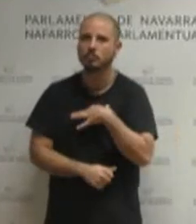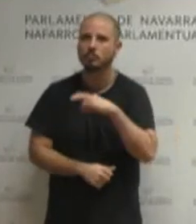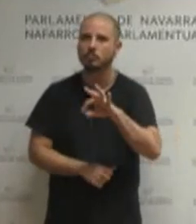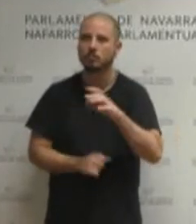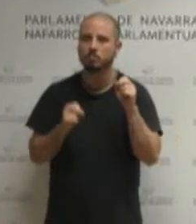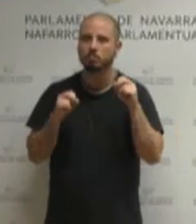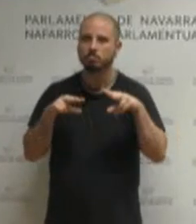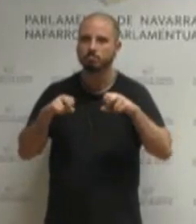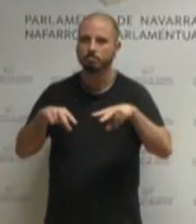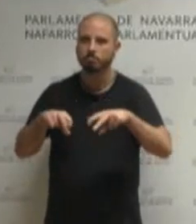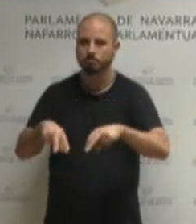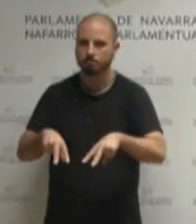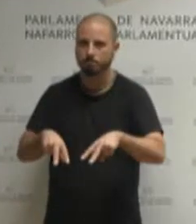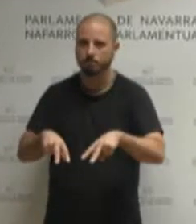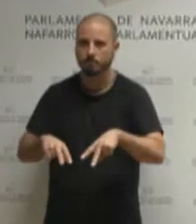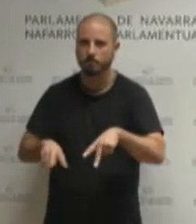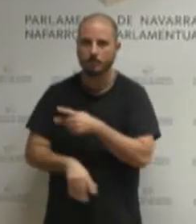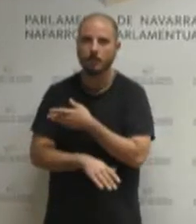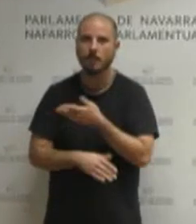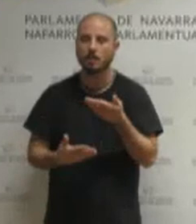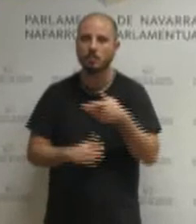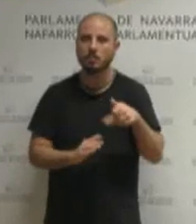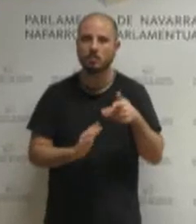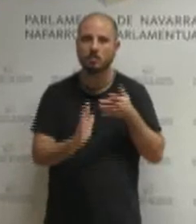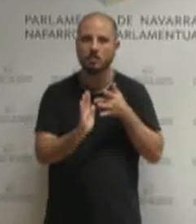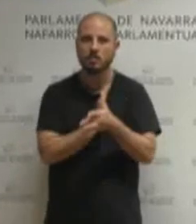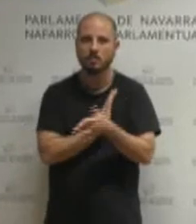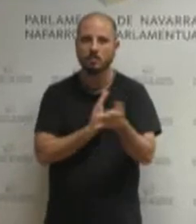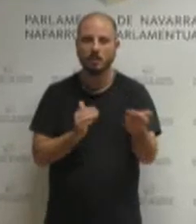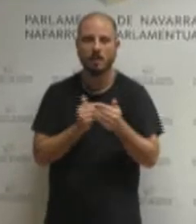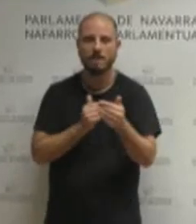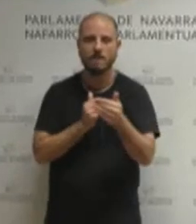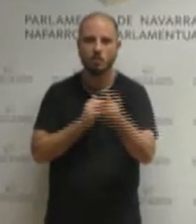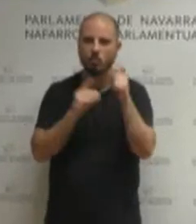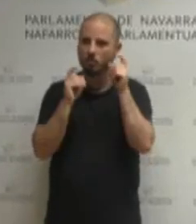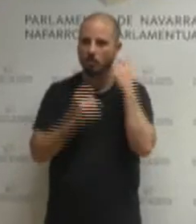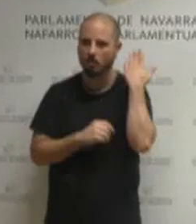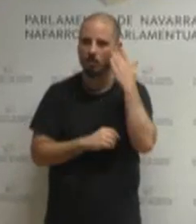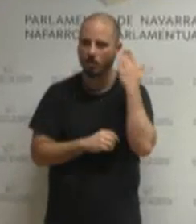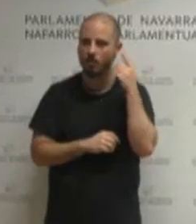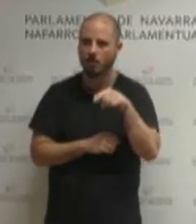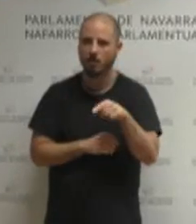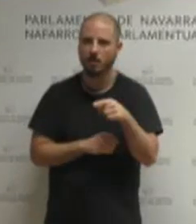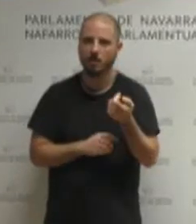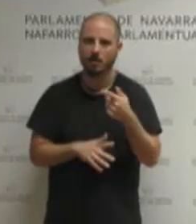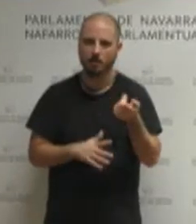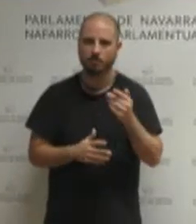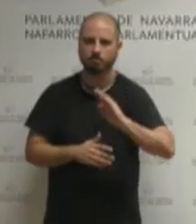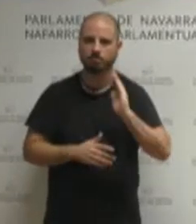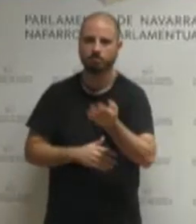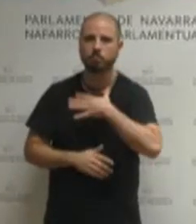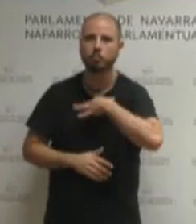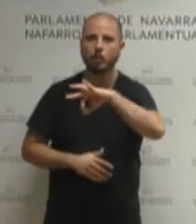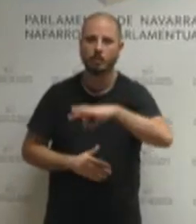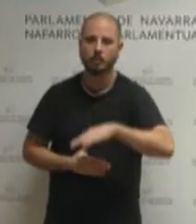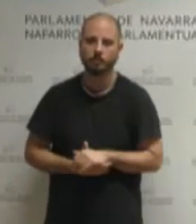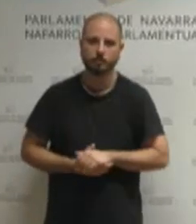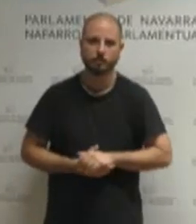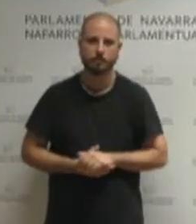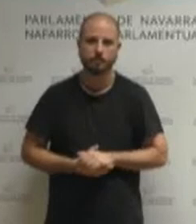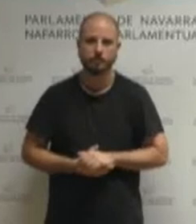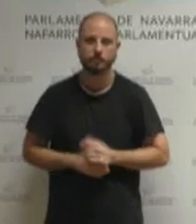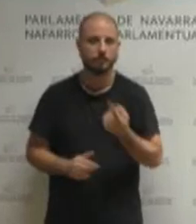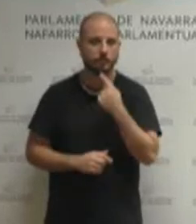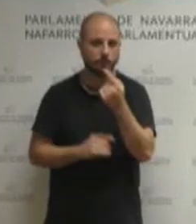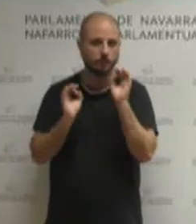alza y que desde luego va a marcar el futuro de la educación en Navarra yendo a lo concreto dicen que este inicio de curso